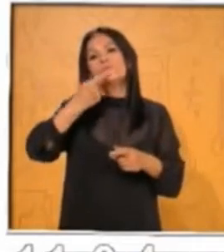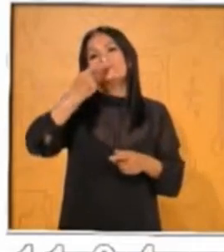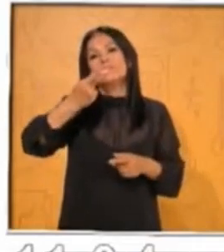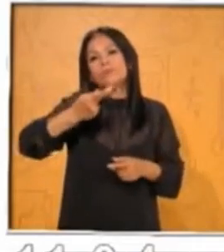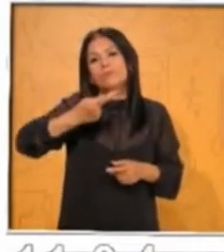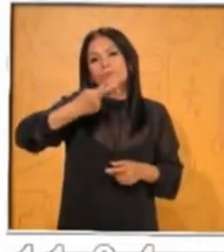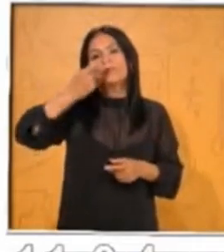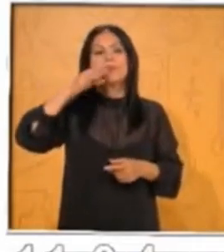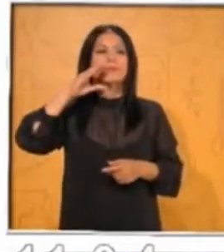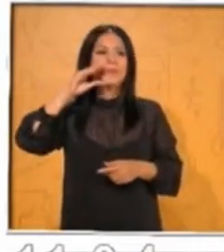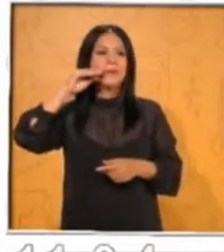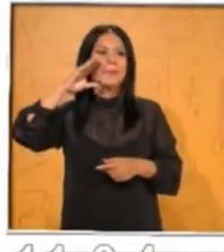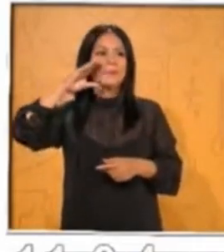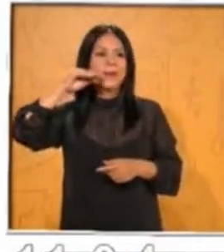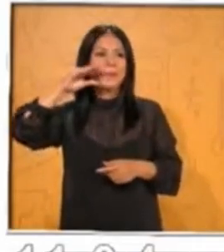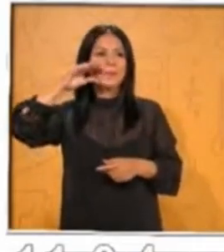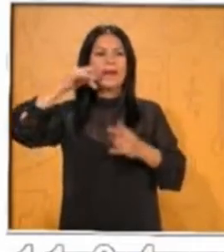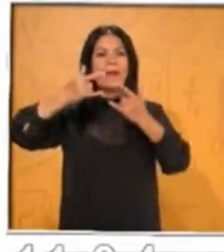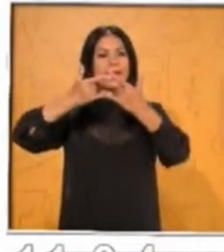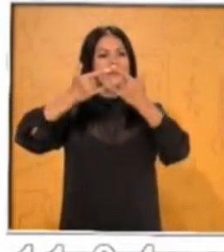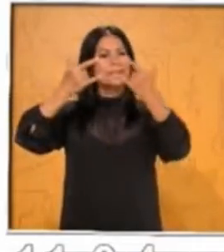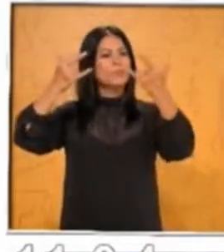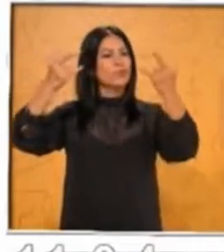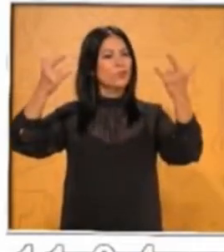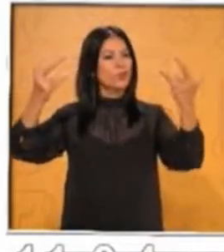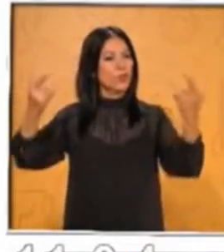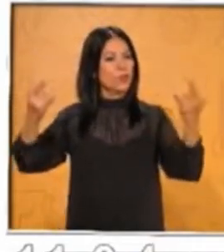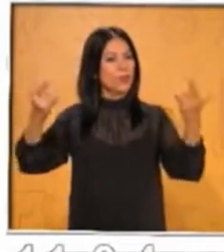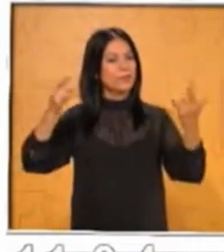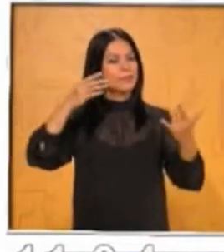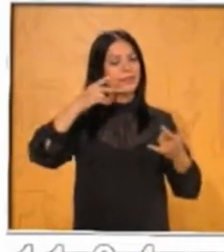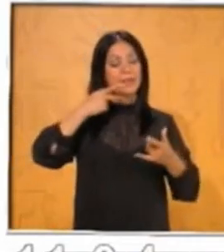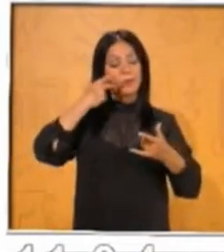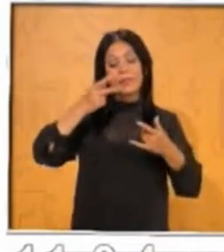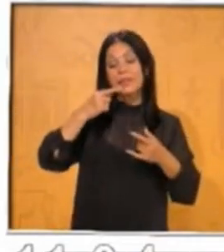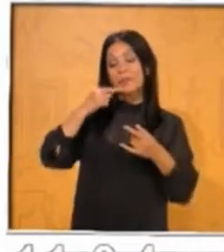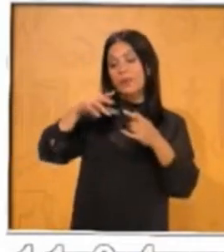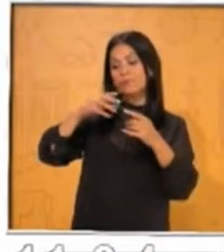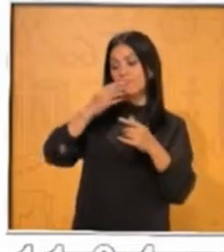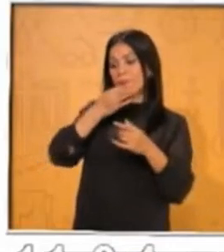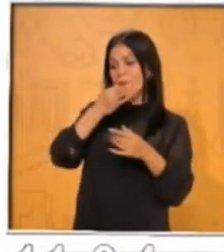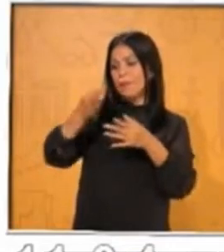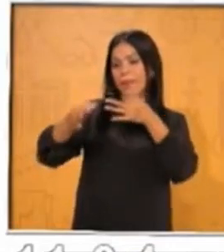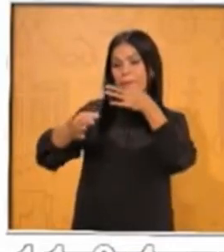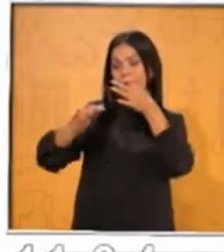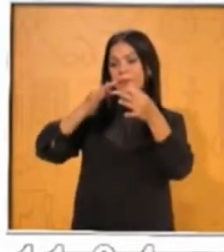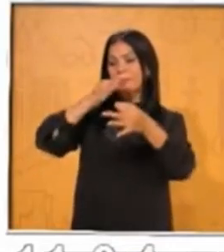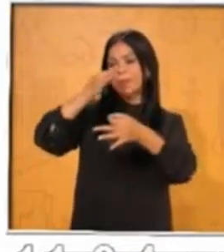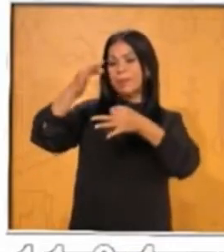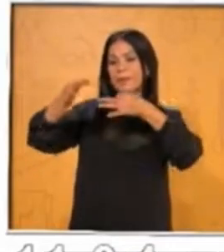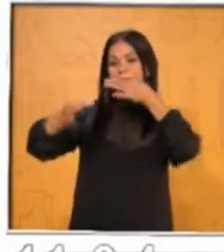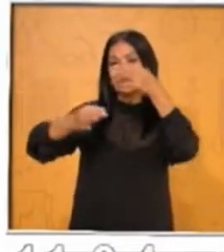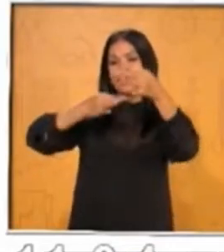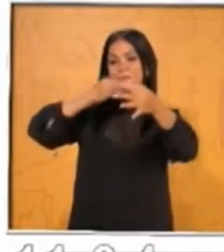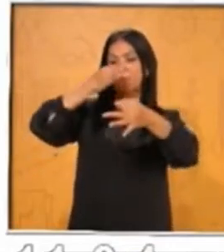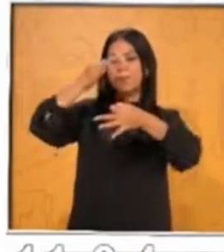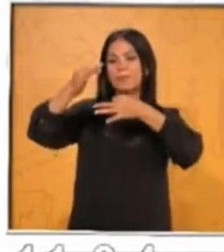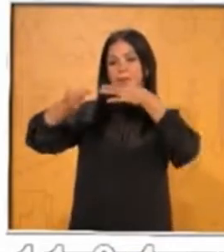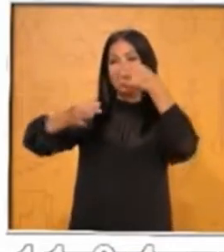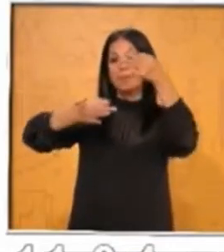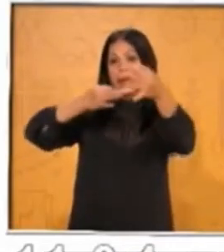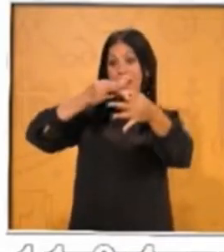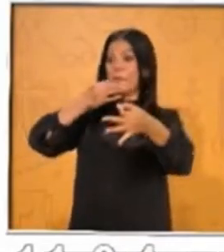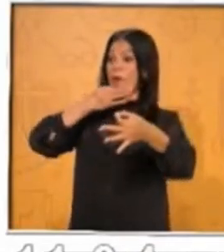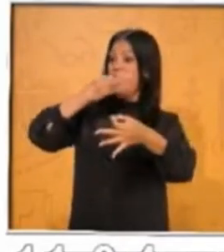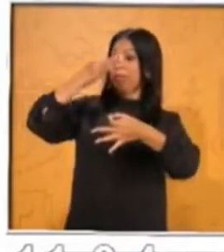aquí lo importante es que como muchas veces se va transmitiendo, hay modificación en ella.